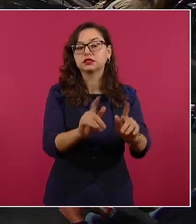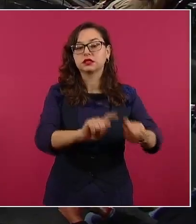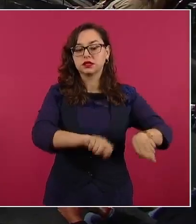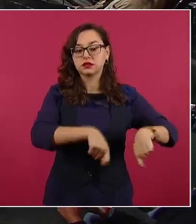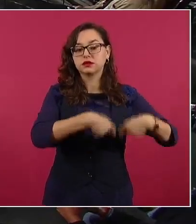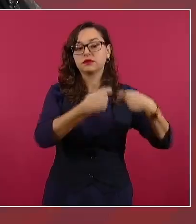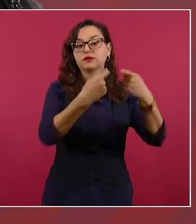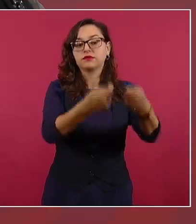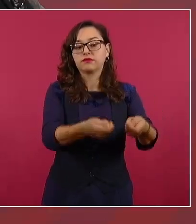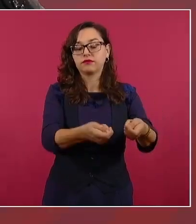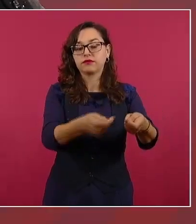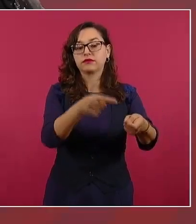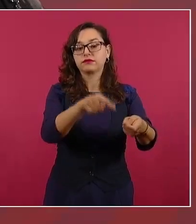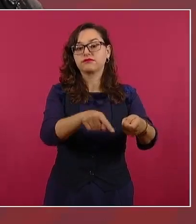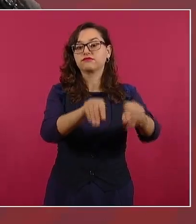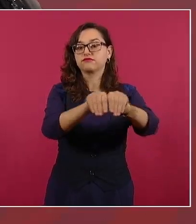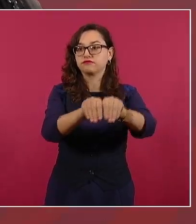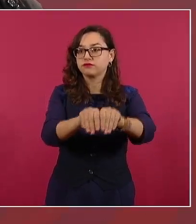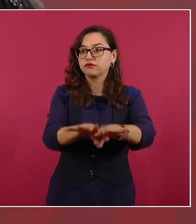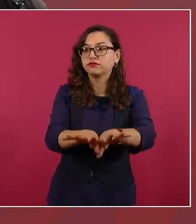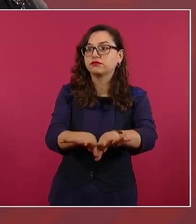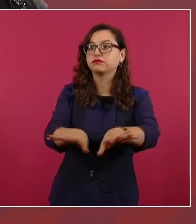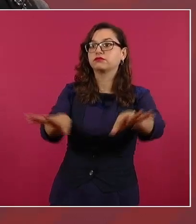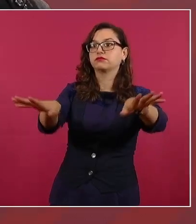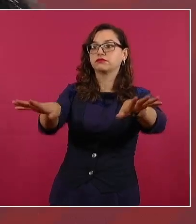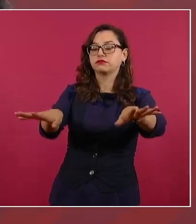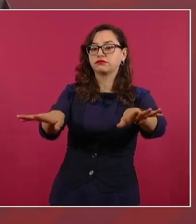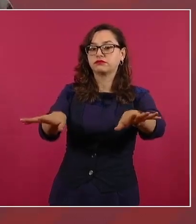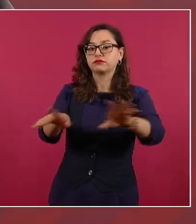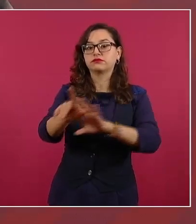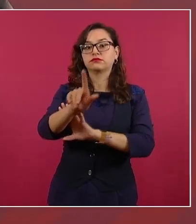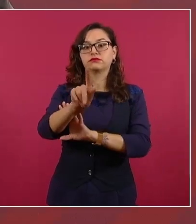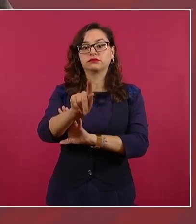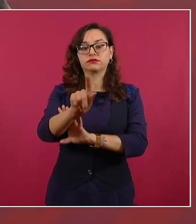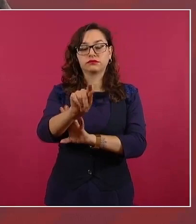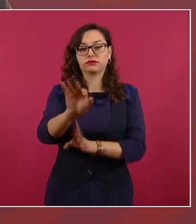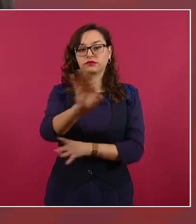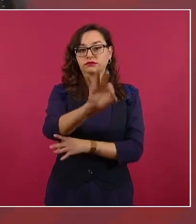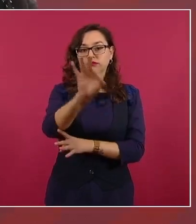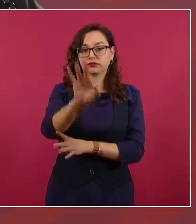al 70 por ciento de la población, hasta ahí llegó.